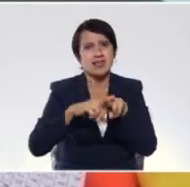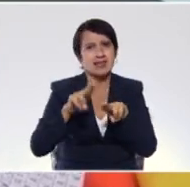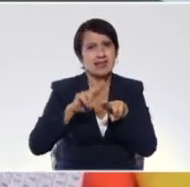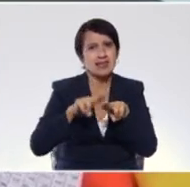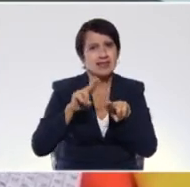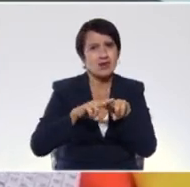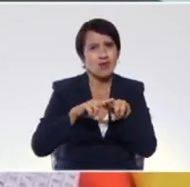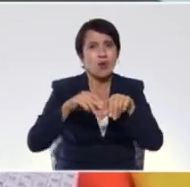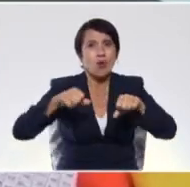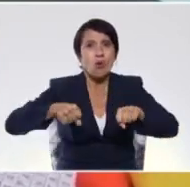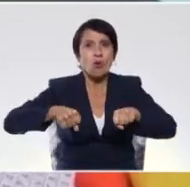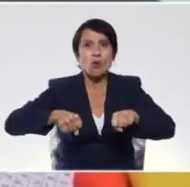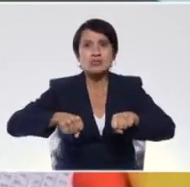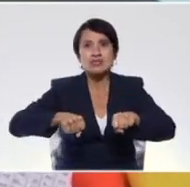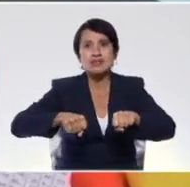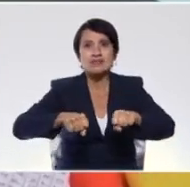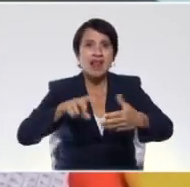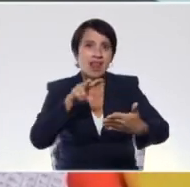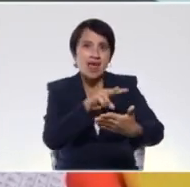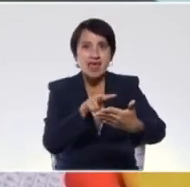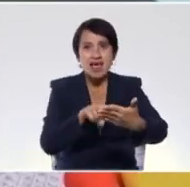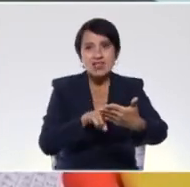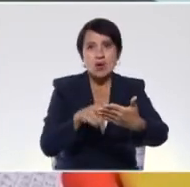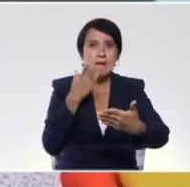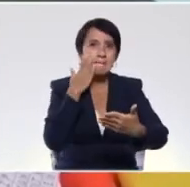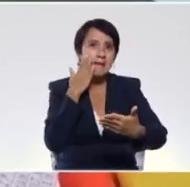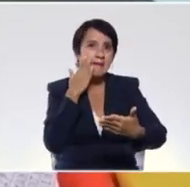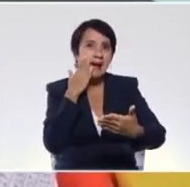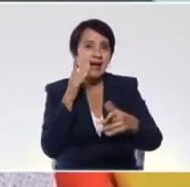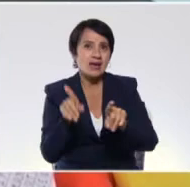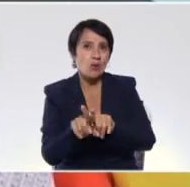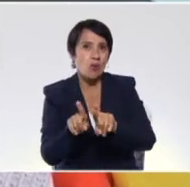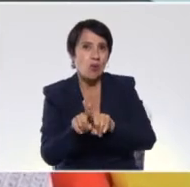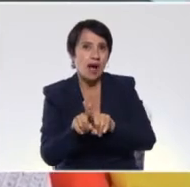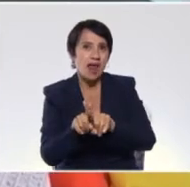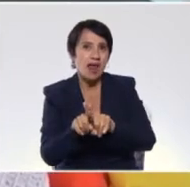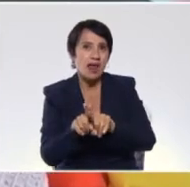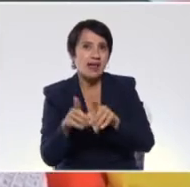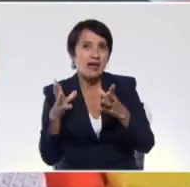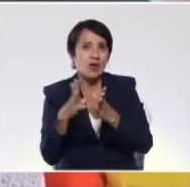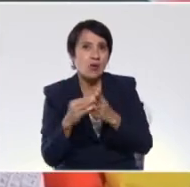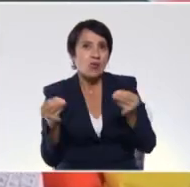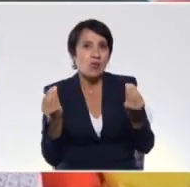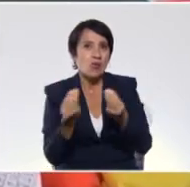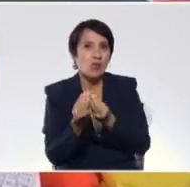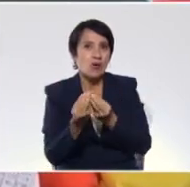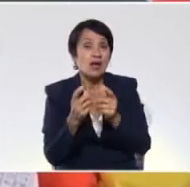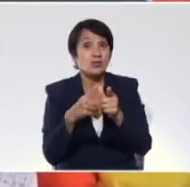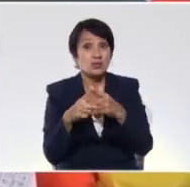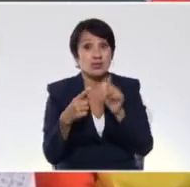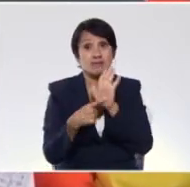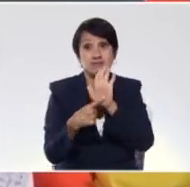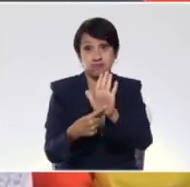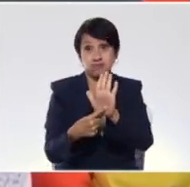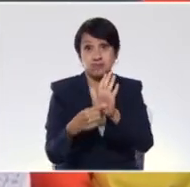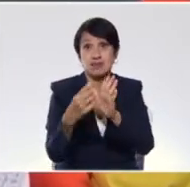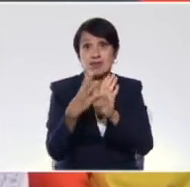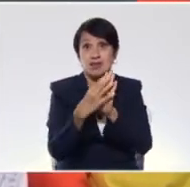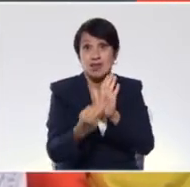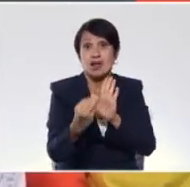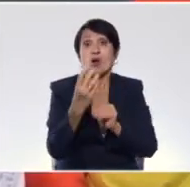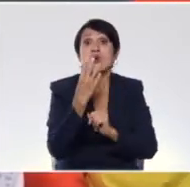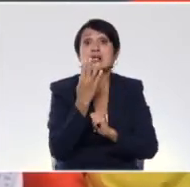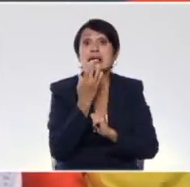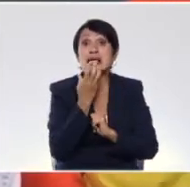en un coche leyendo y la mamá también está leyendo. Si nosotros le damos el ejemplo de cultivar